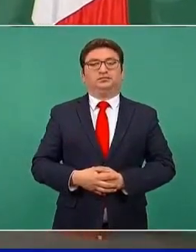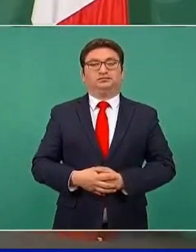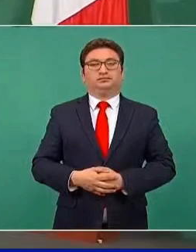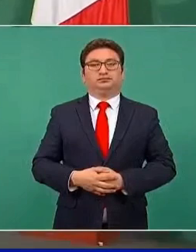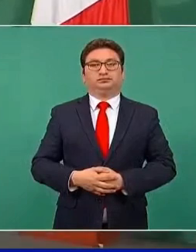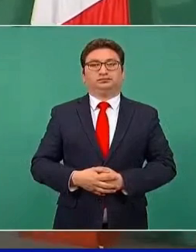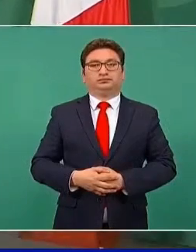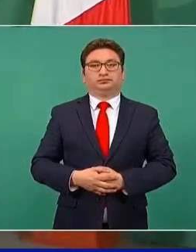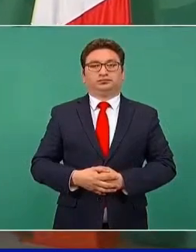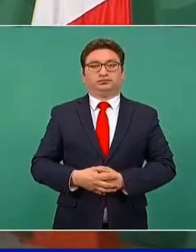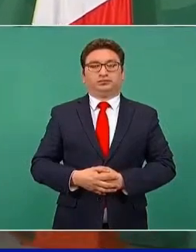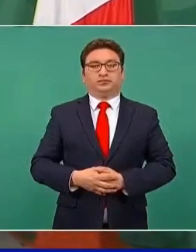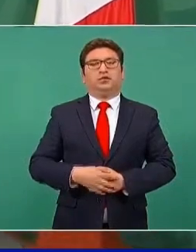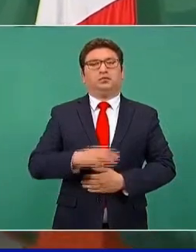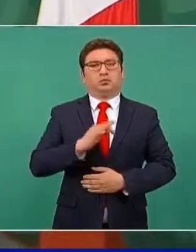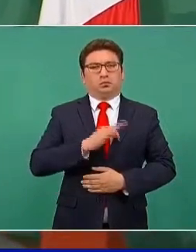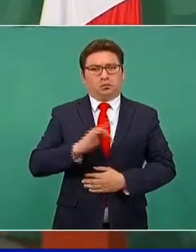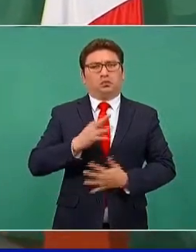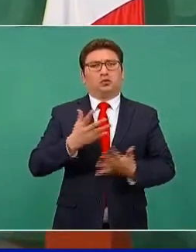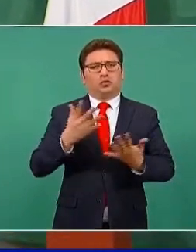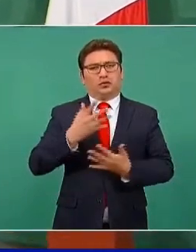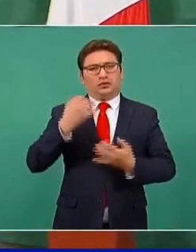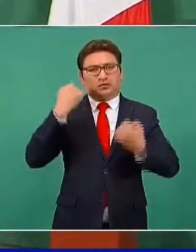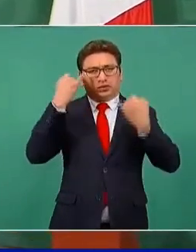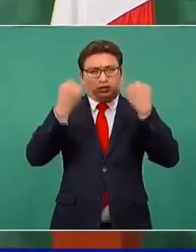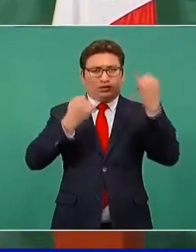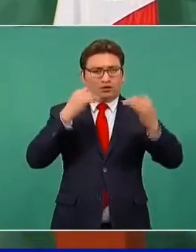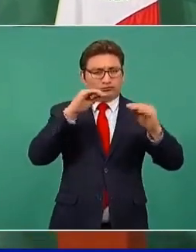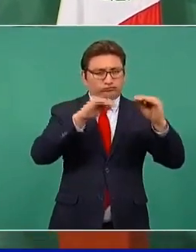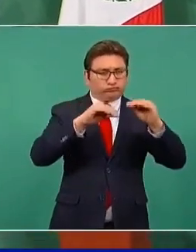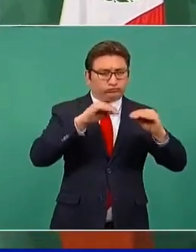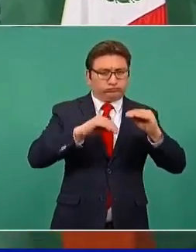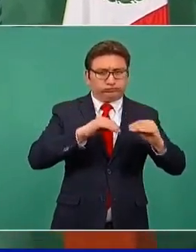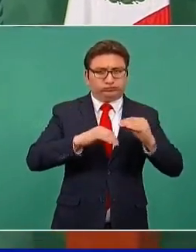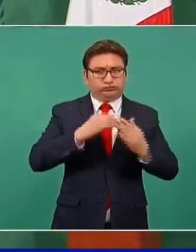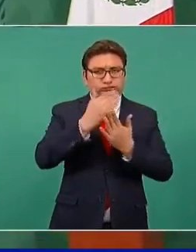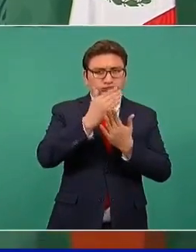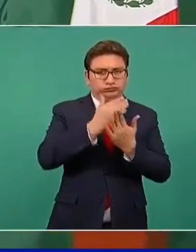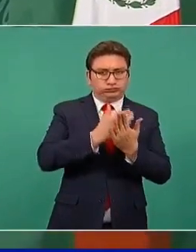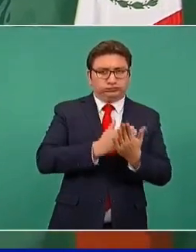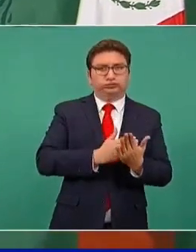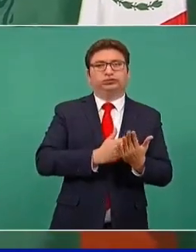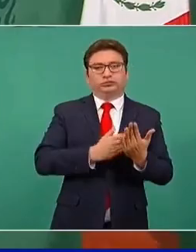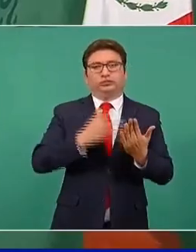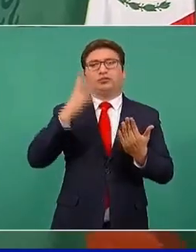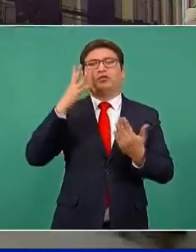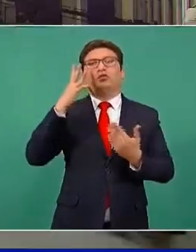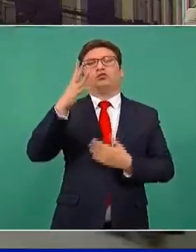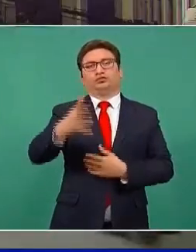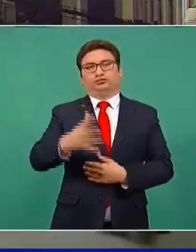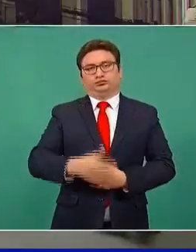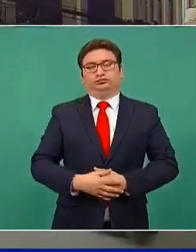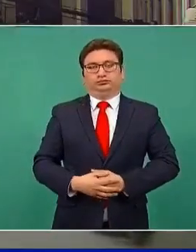planeación conjunta de mediano y de largo plazo. Muchas gracias. En una segunda…